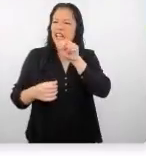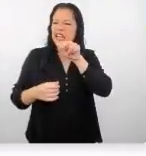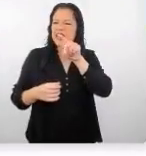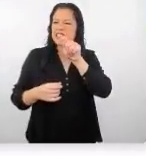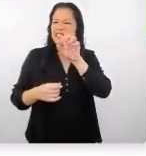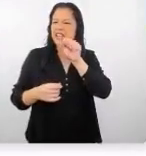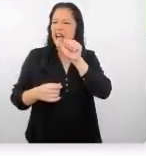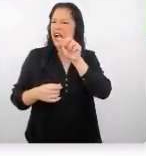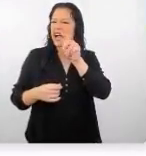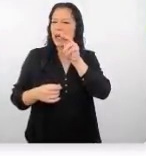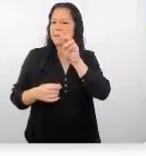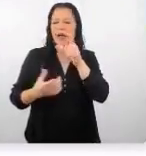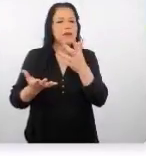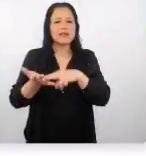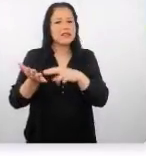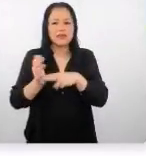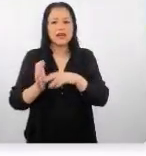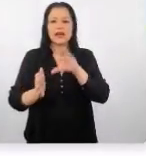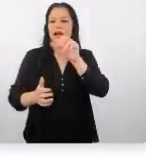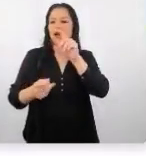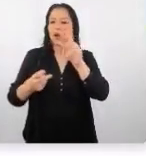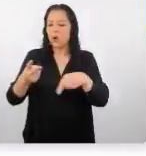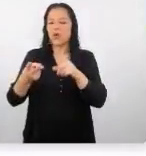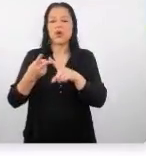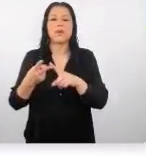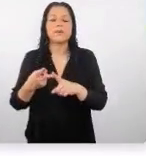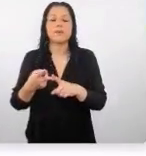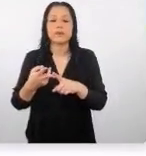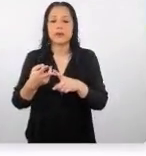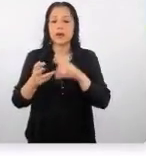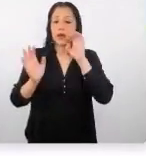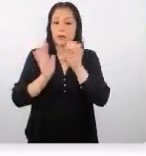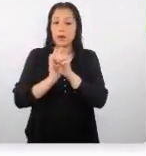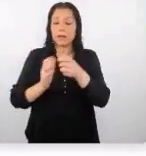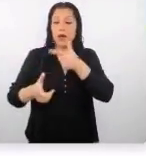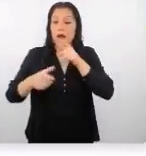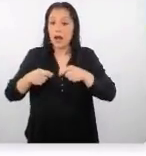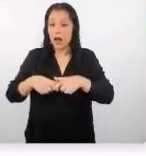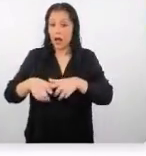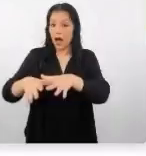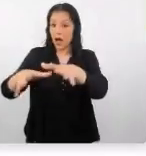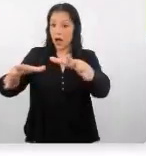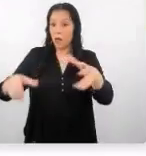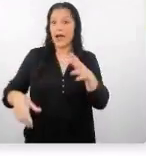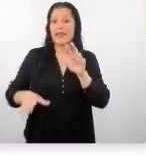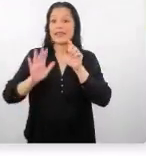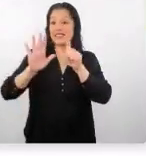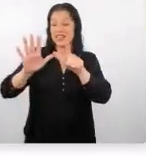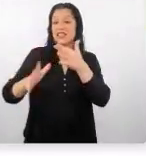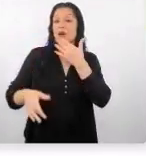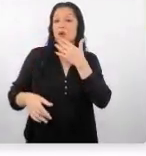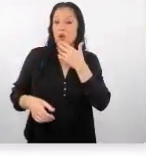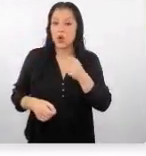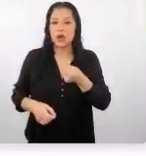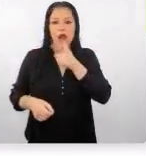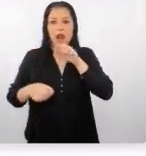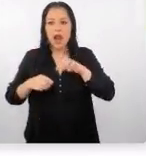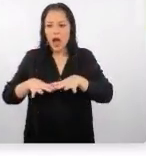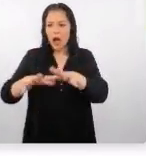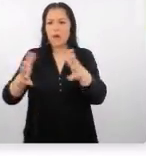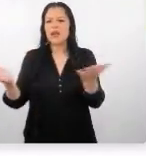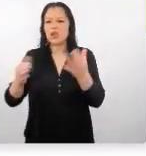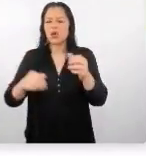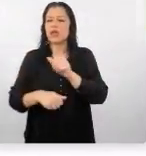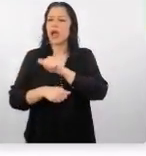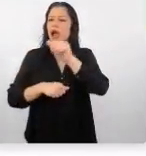instagrameables? por ejemplo Palcoyo por ejemplo las lagunas lagunas de Siete Colores las lagunas en Ancash